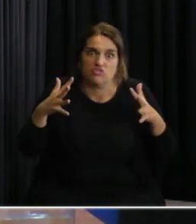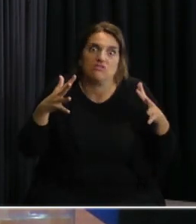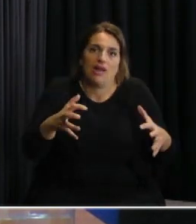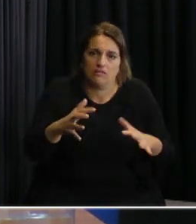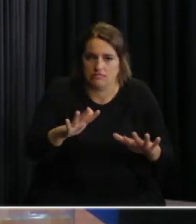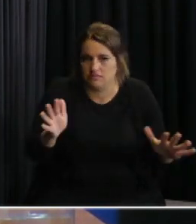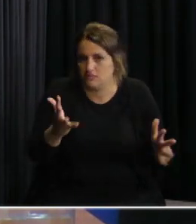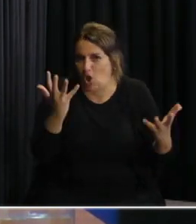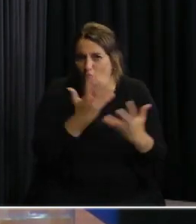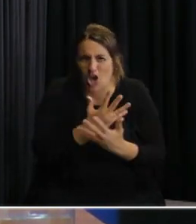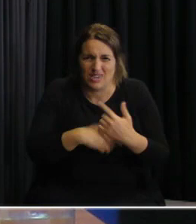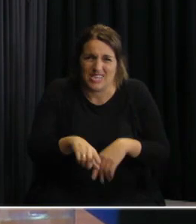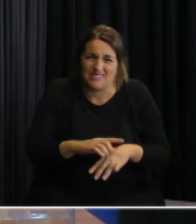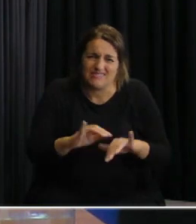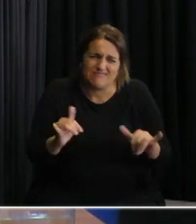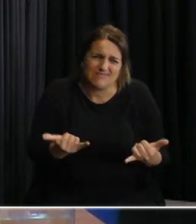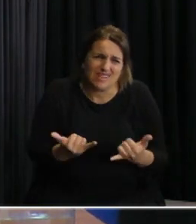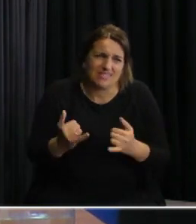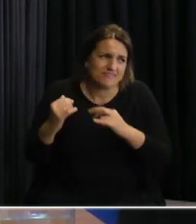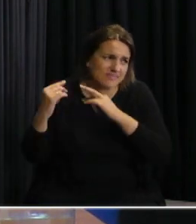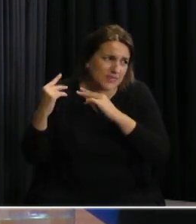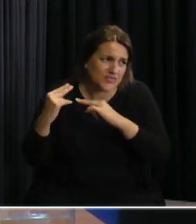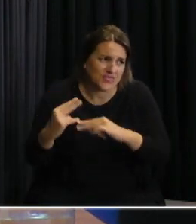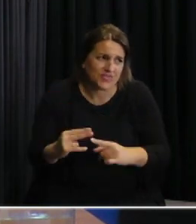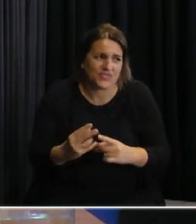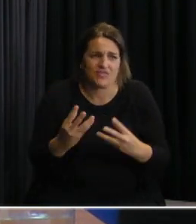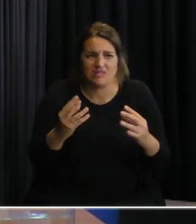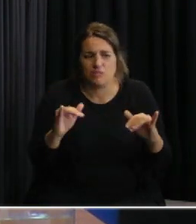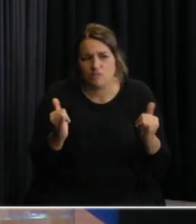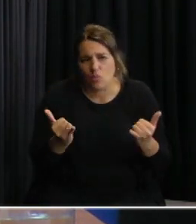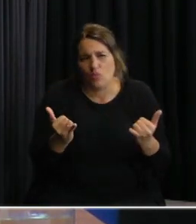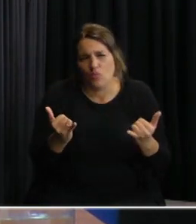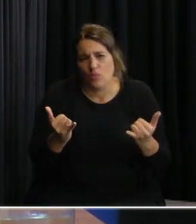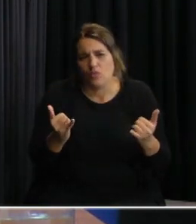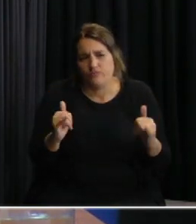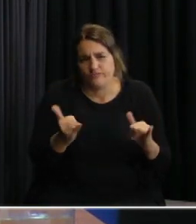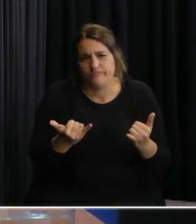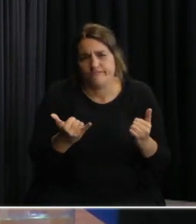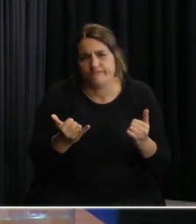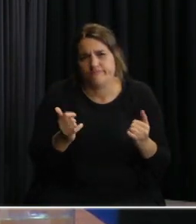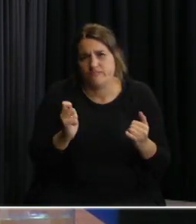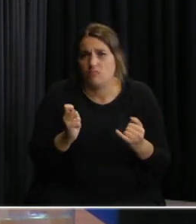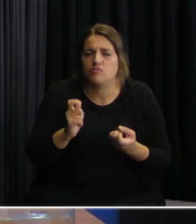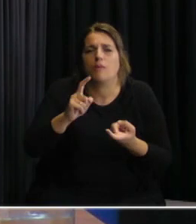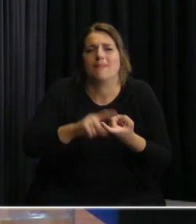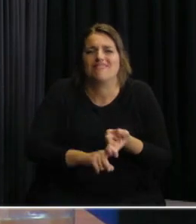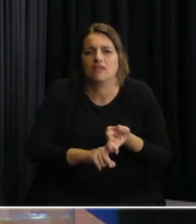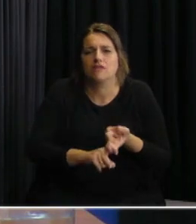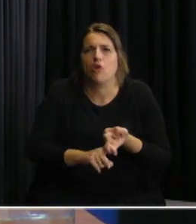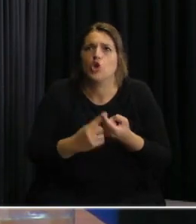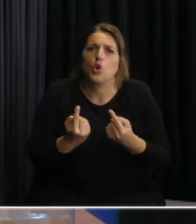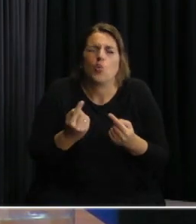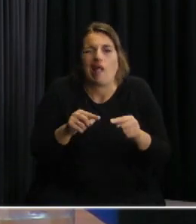estos son centros de larga data muchas veces llevados adelante por matrimonio que tiene unas